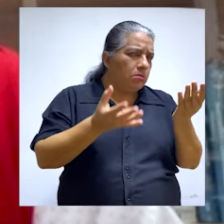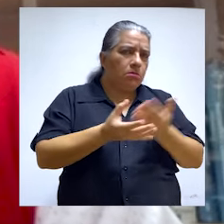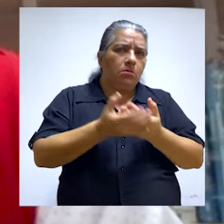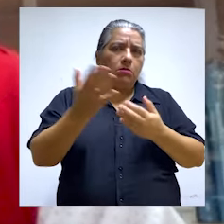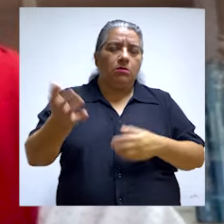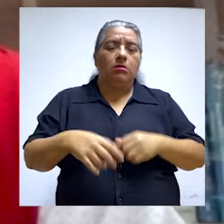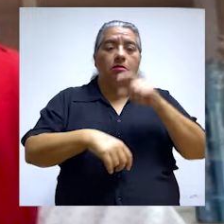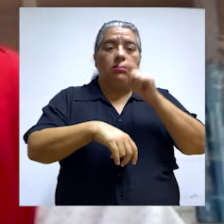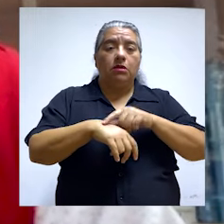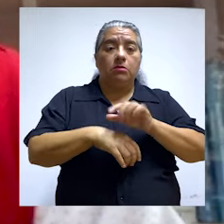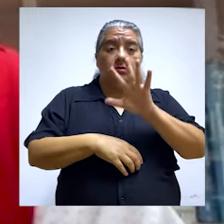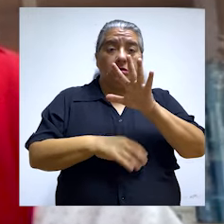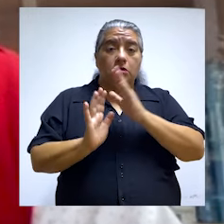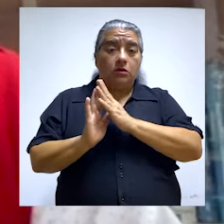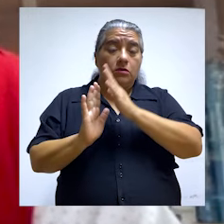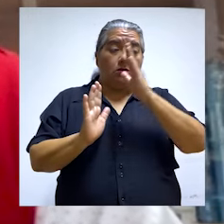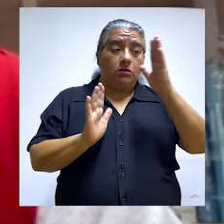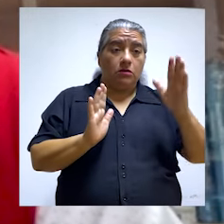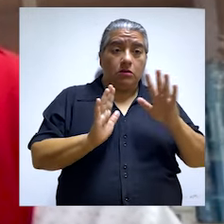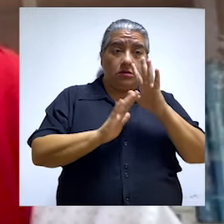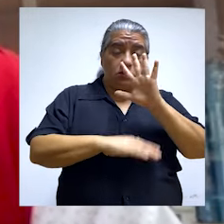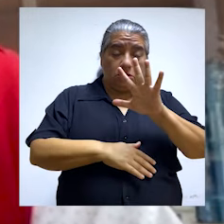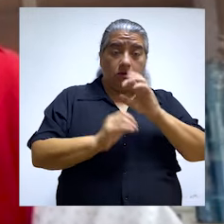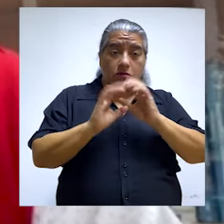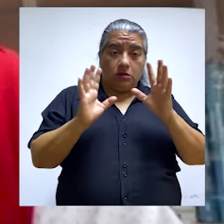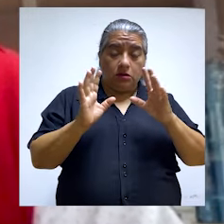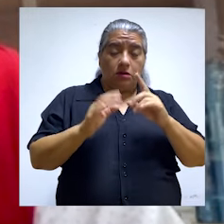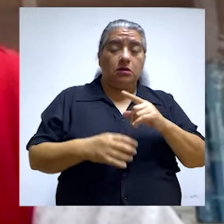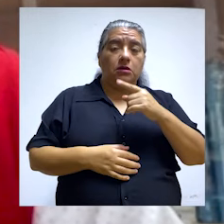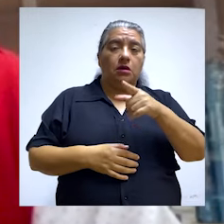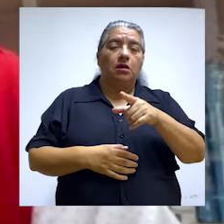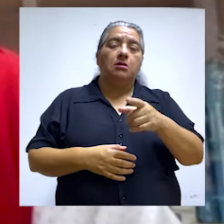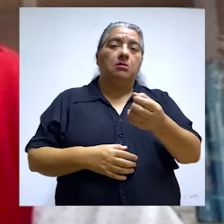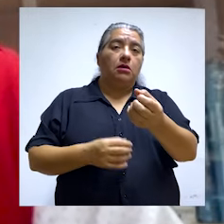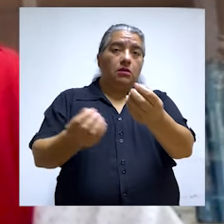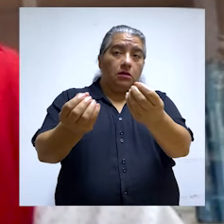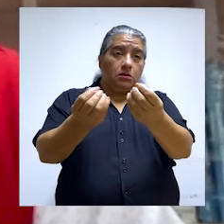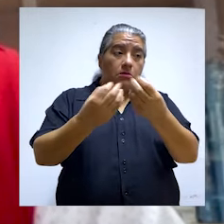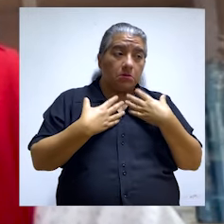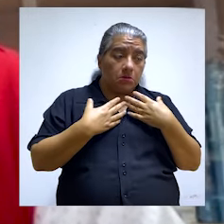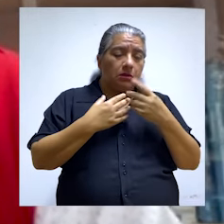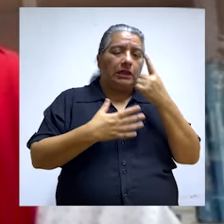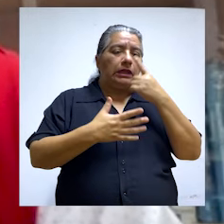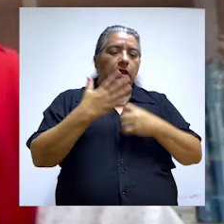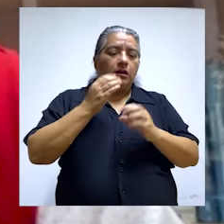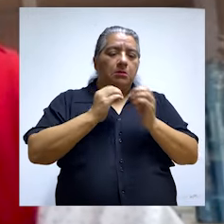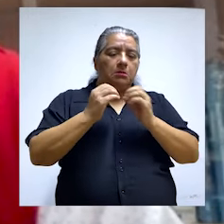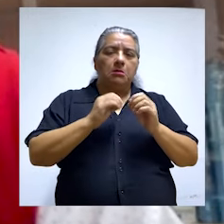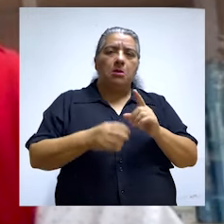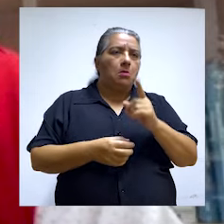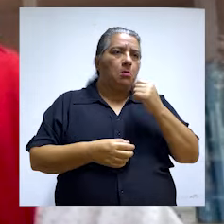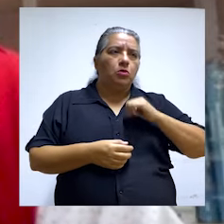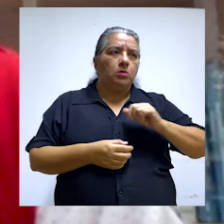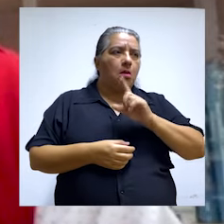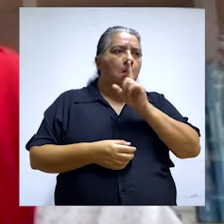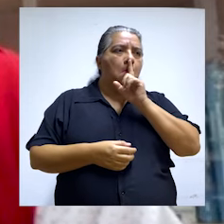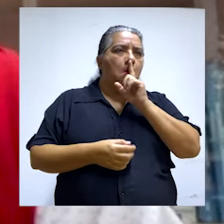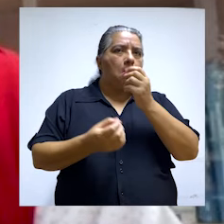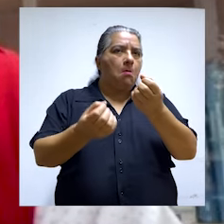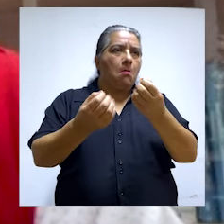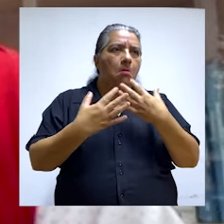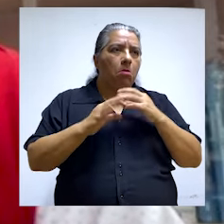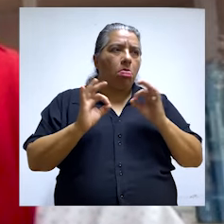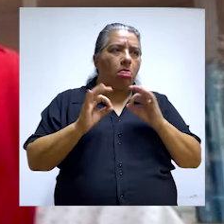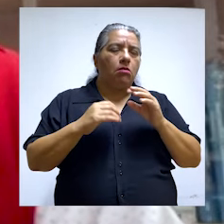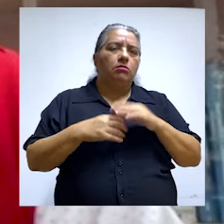cuenta que inicialmente se da un plazo de cinco días para que nos comuniquen qué acciones preventivas o correctivas van a efectuar. No obstante,